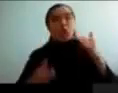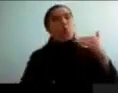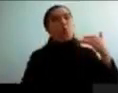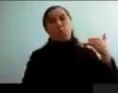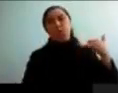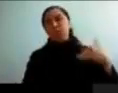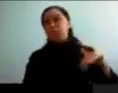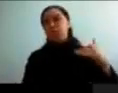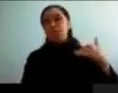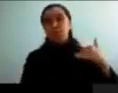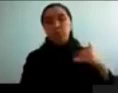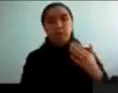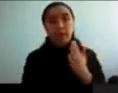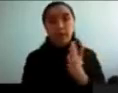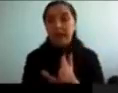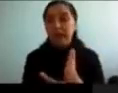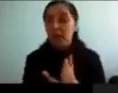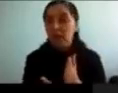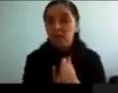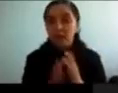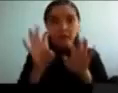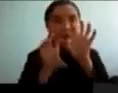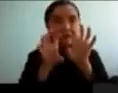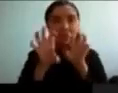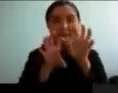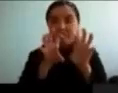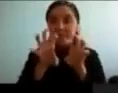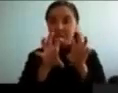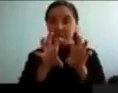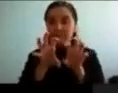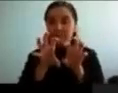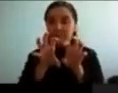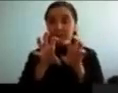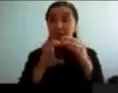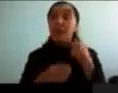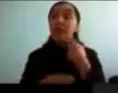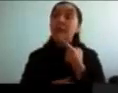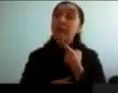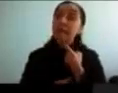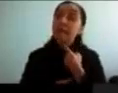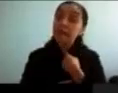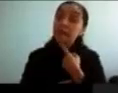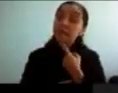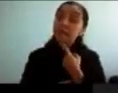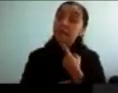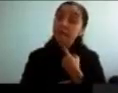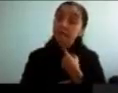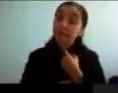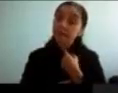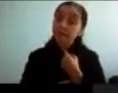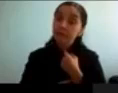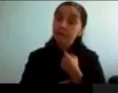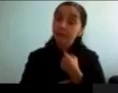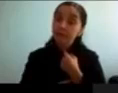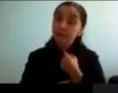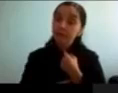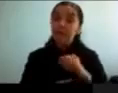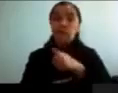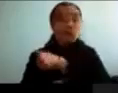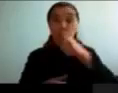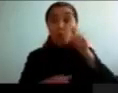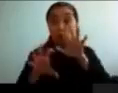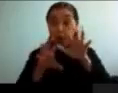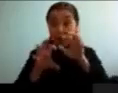en la conducta, de los animales. Y otra cosa, que es bien interesante, es que, en general, todos los animales, que han desarrollado mucho,